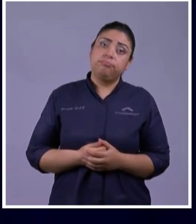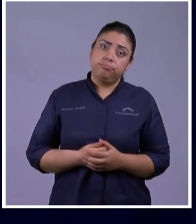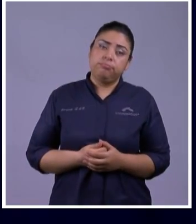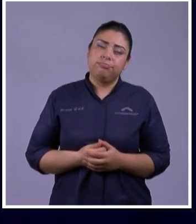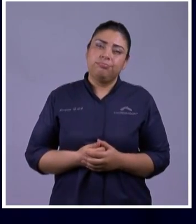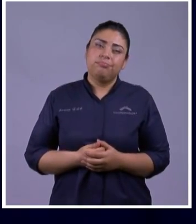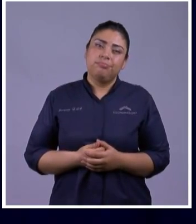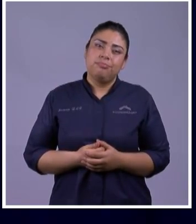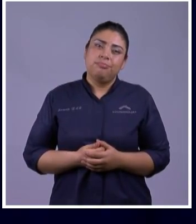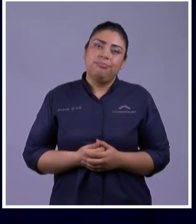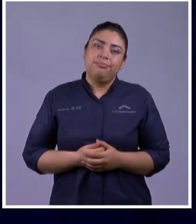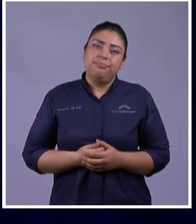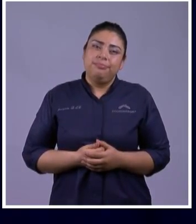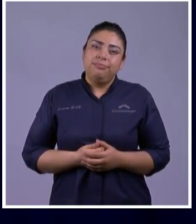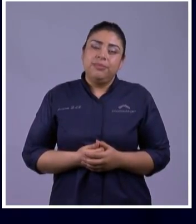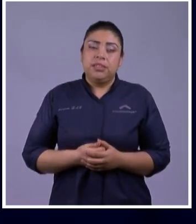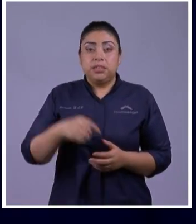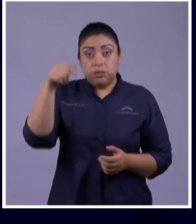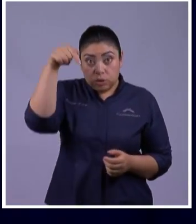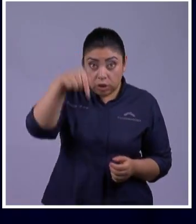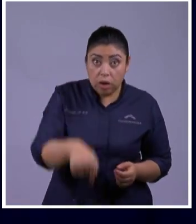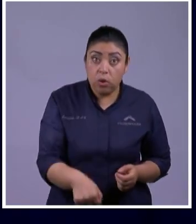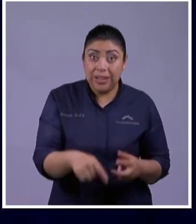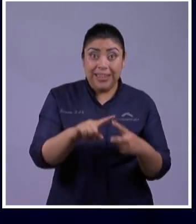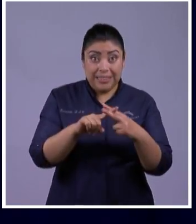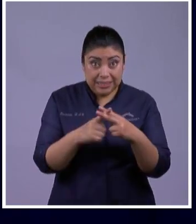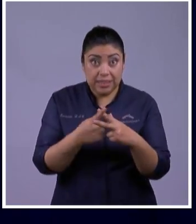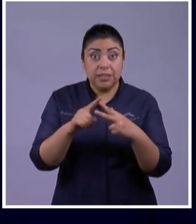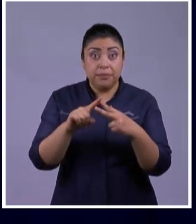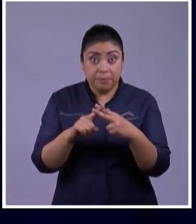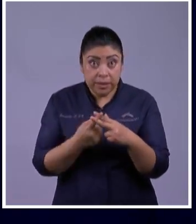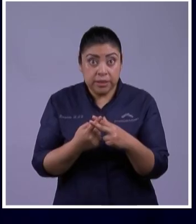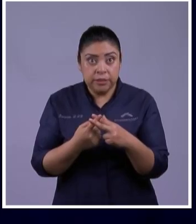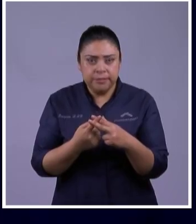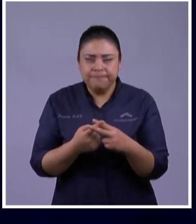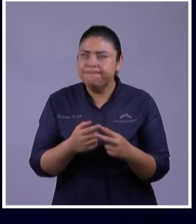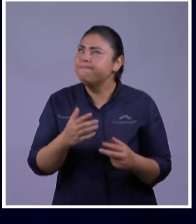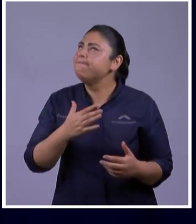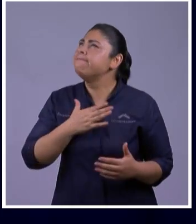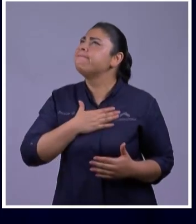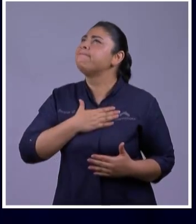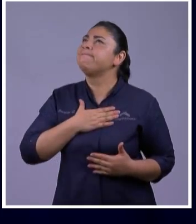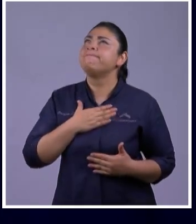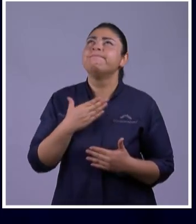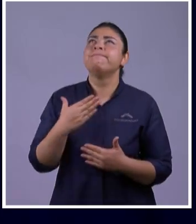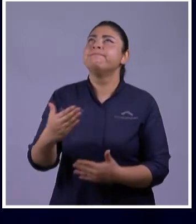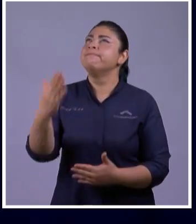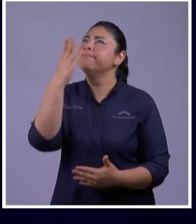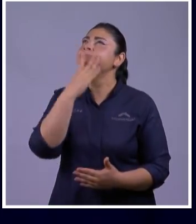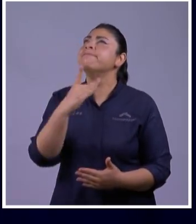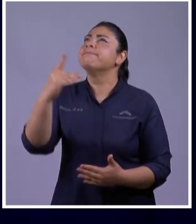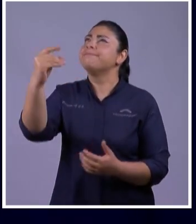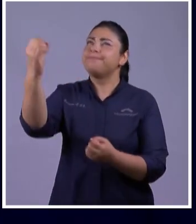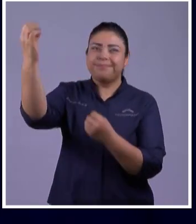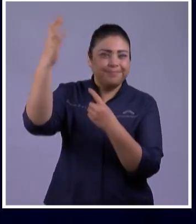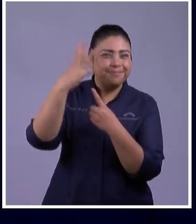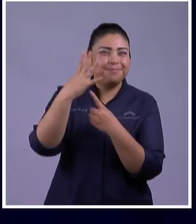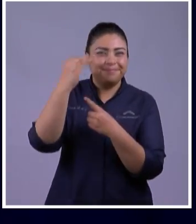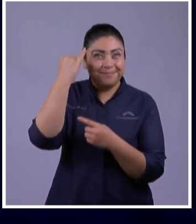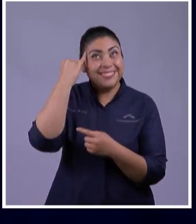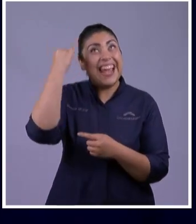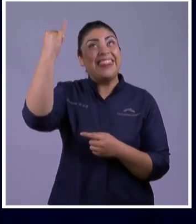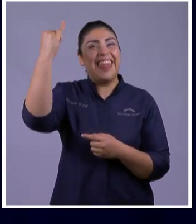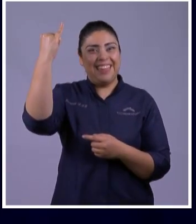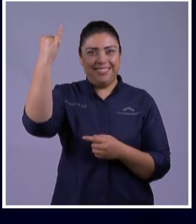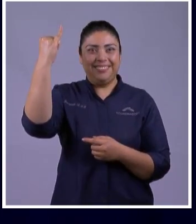emprendimiento El Que ahora Comiences Inspirado Por Dios Y sus Ideas No tan solo Por la